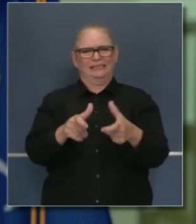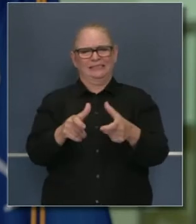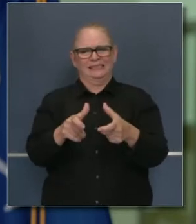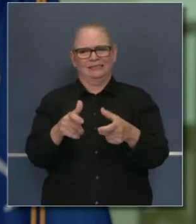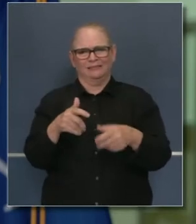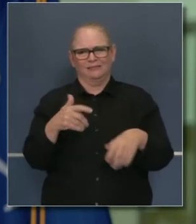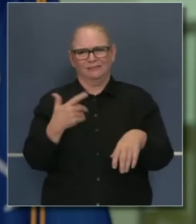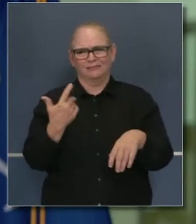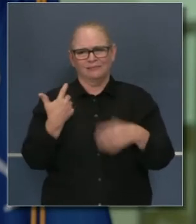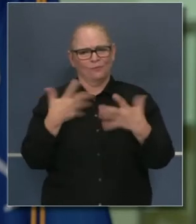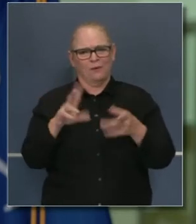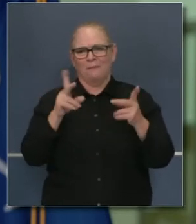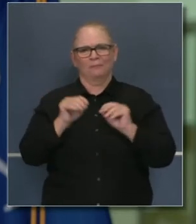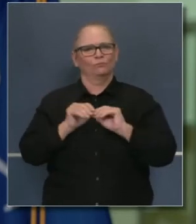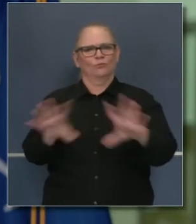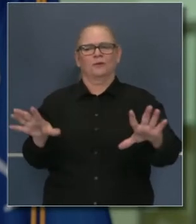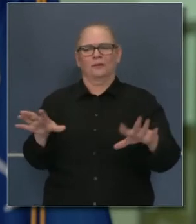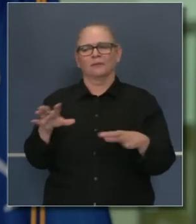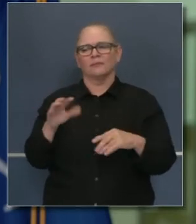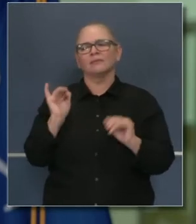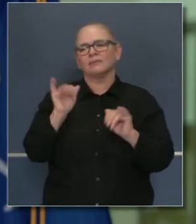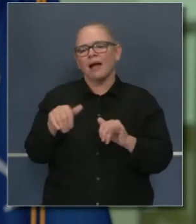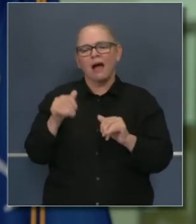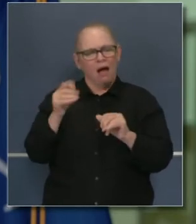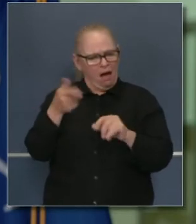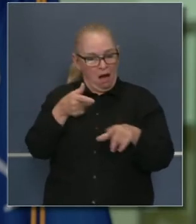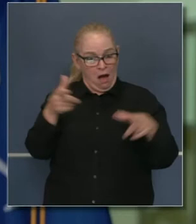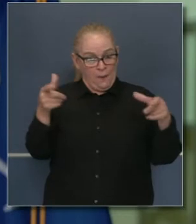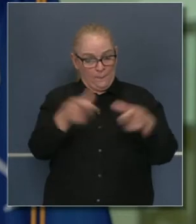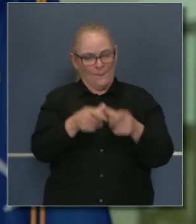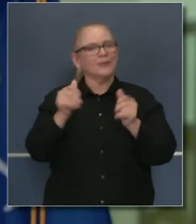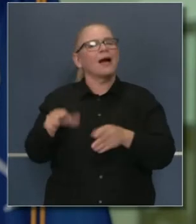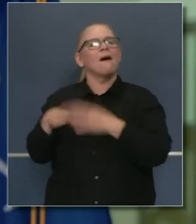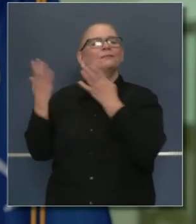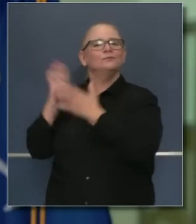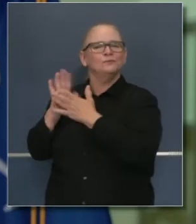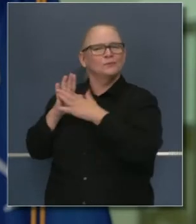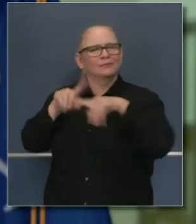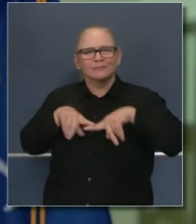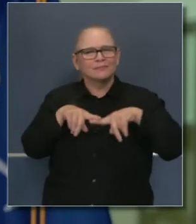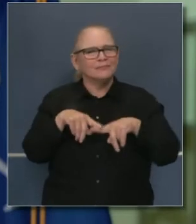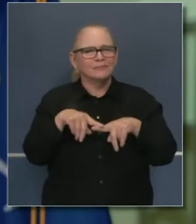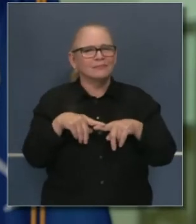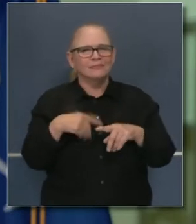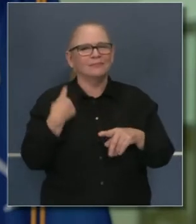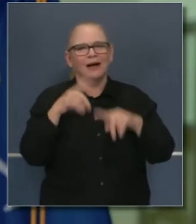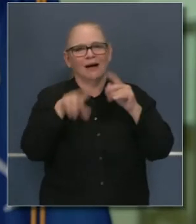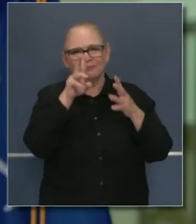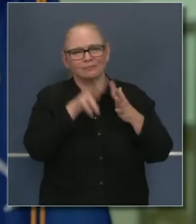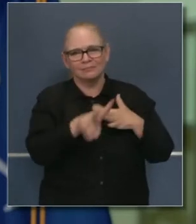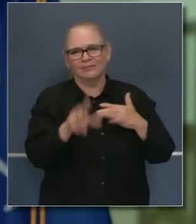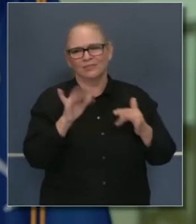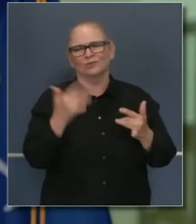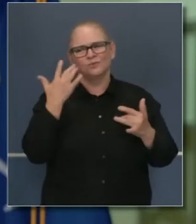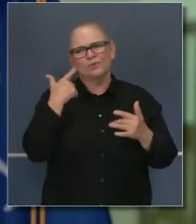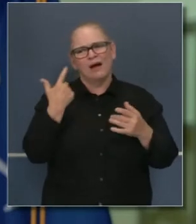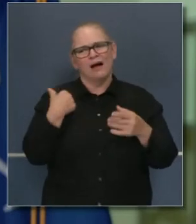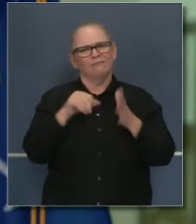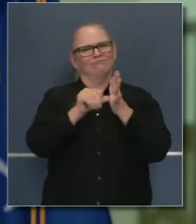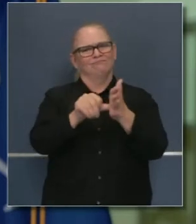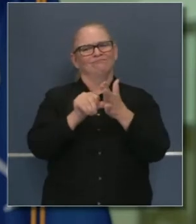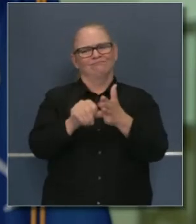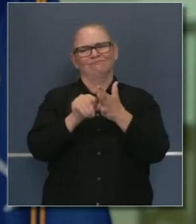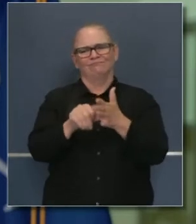son las escuelas. Así que hay que seguir siendo vigilantes. Por eso pongo tanta energía sobre esto, sobre los reglamentos, sobre las recomendaciones.